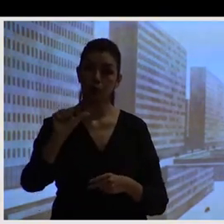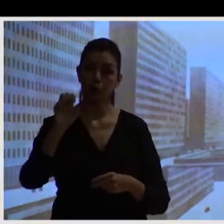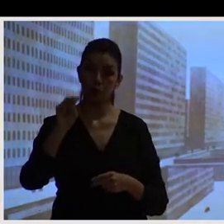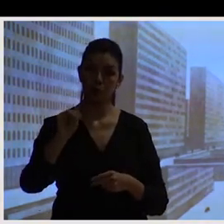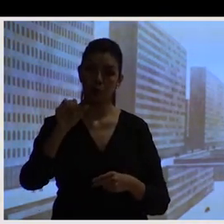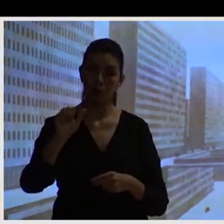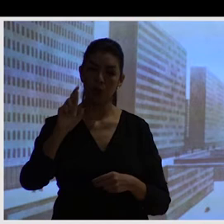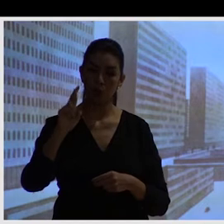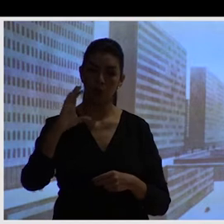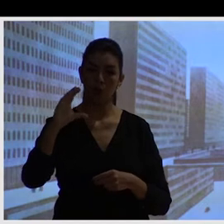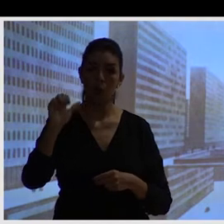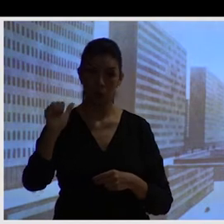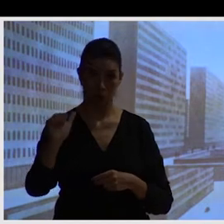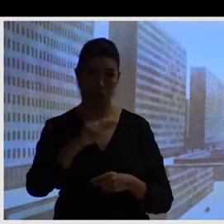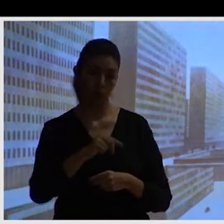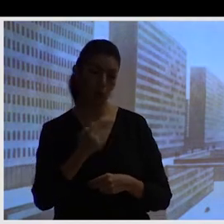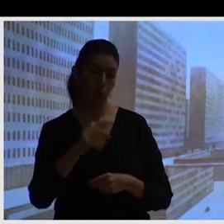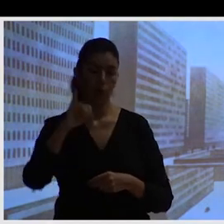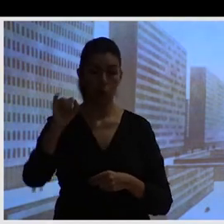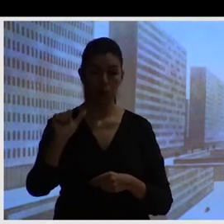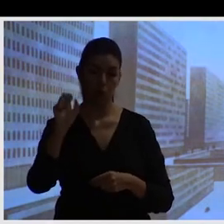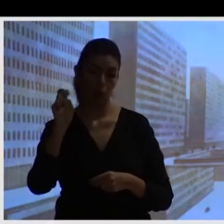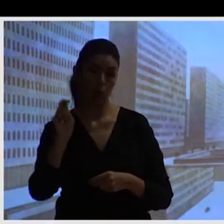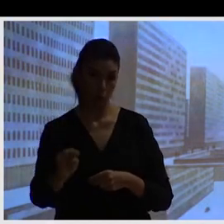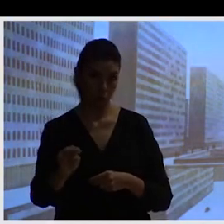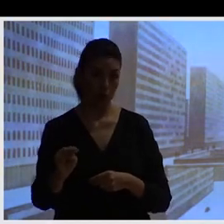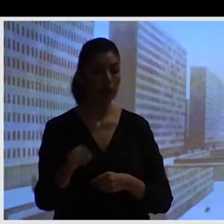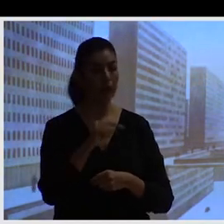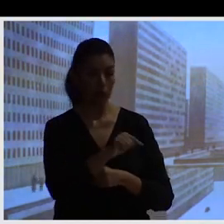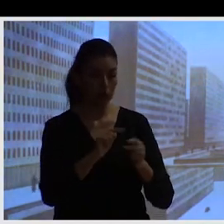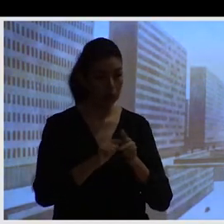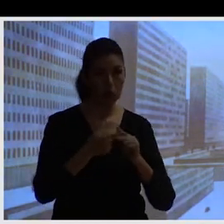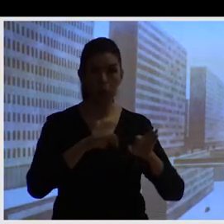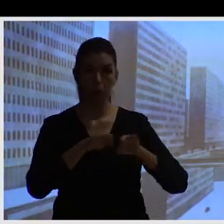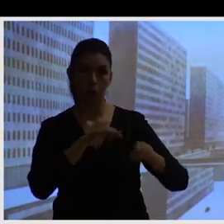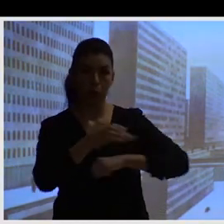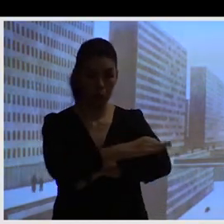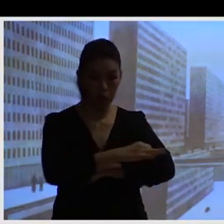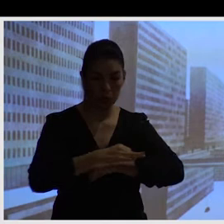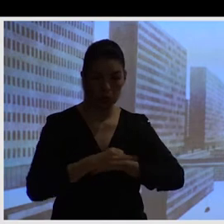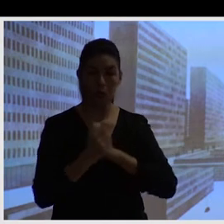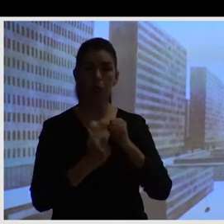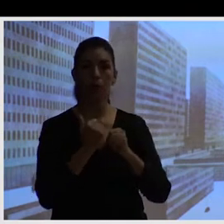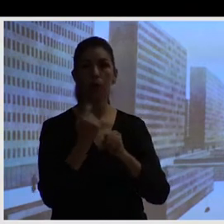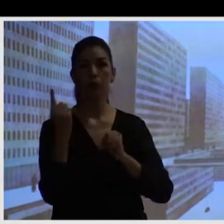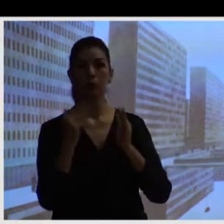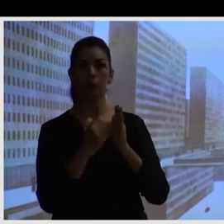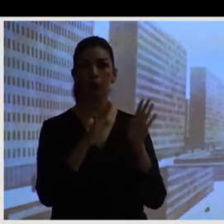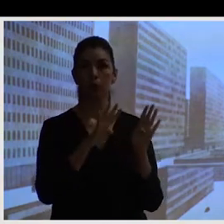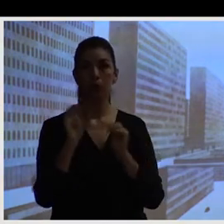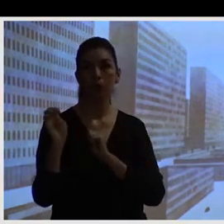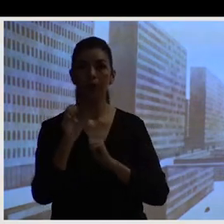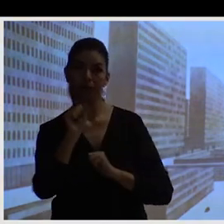como arquitecto en los años 60, años en que estas son las imágenes que